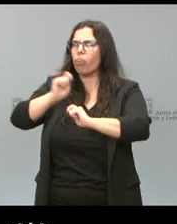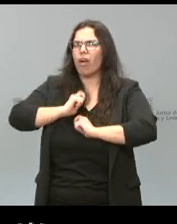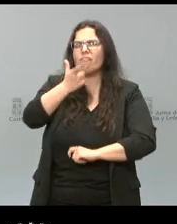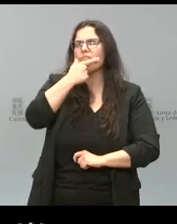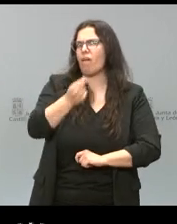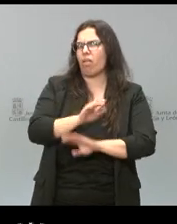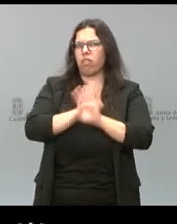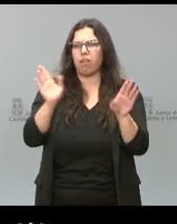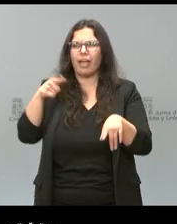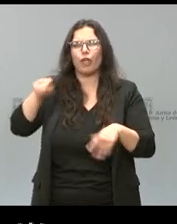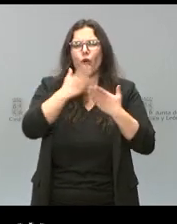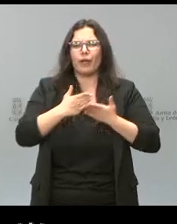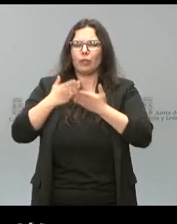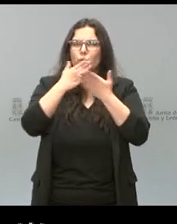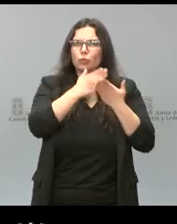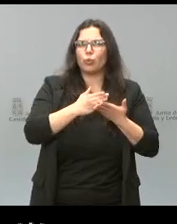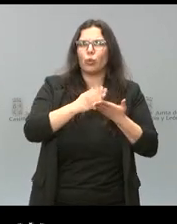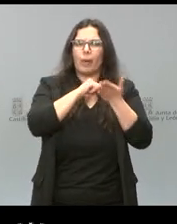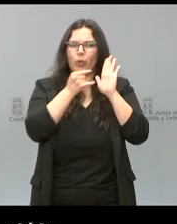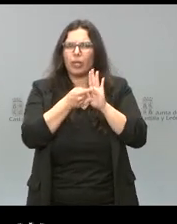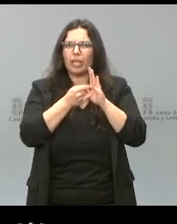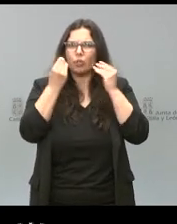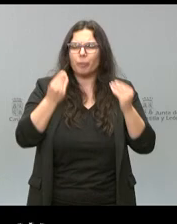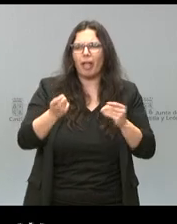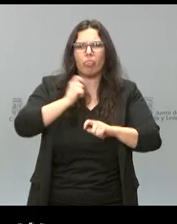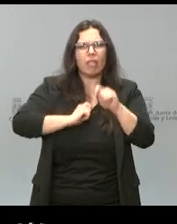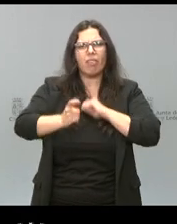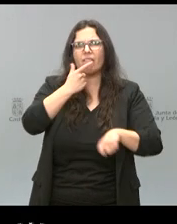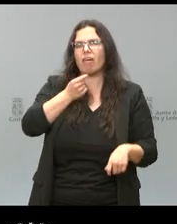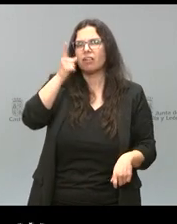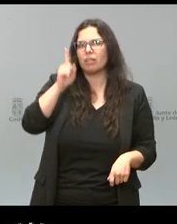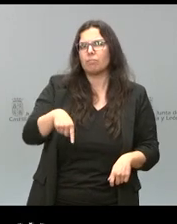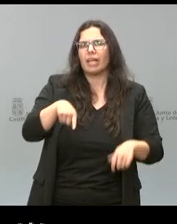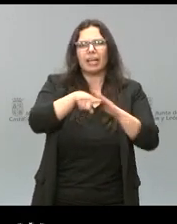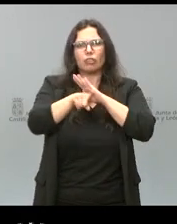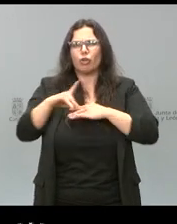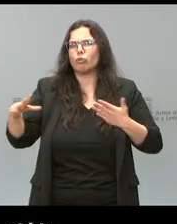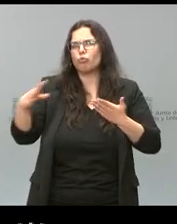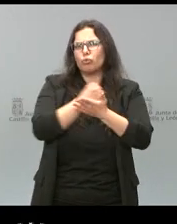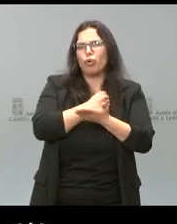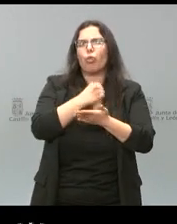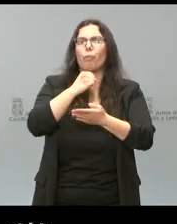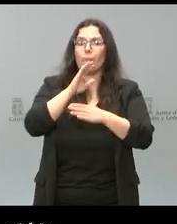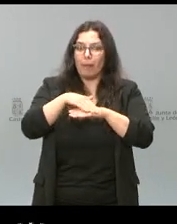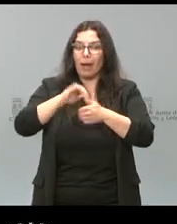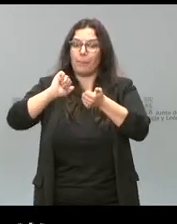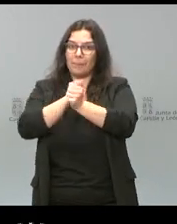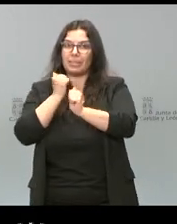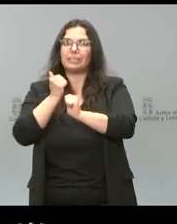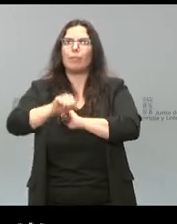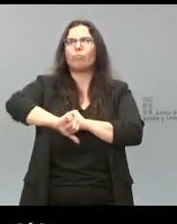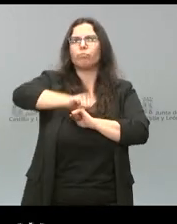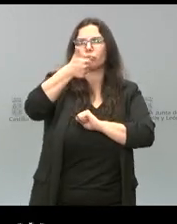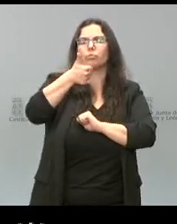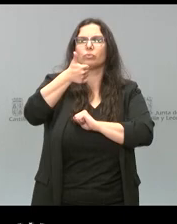estudiar la viabilidad del proyecto, facilitando también todas las gestiones para que el préstamo pueda llegar de una